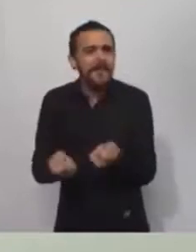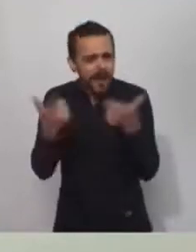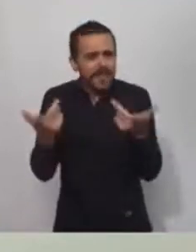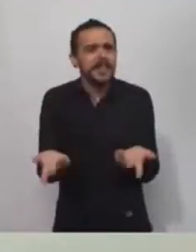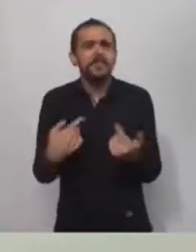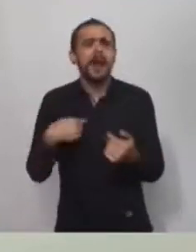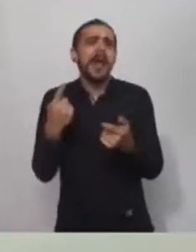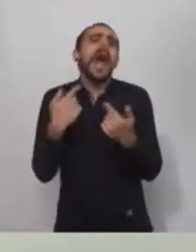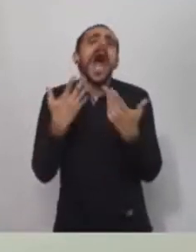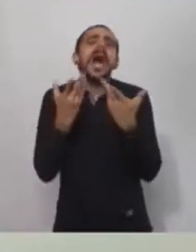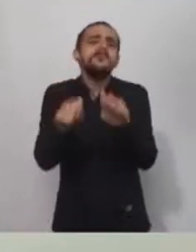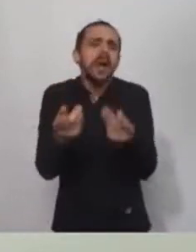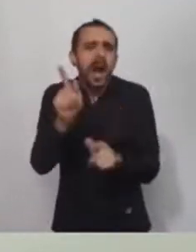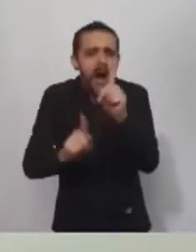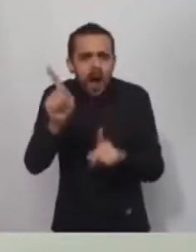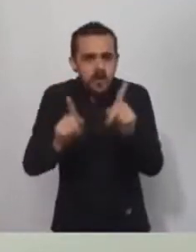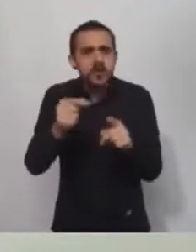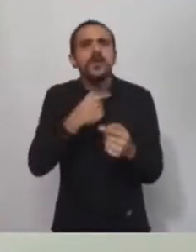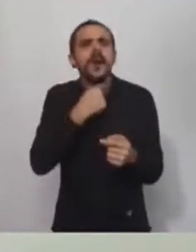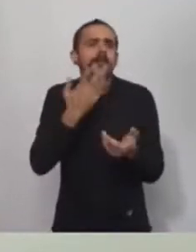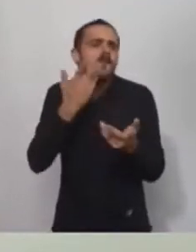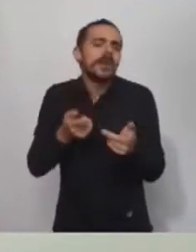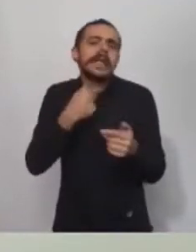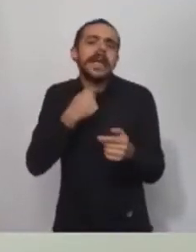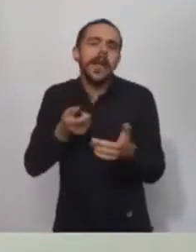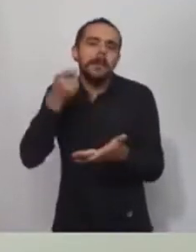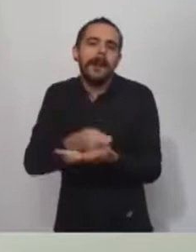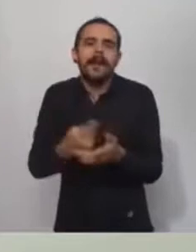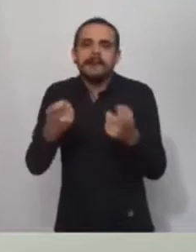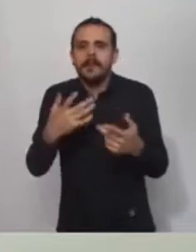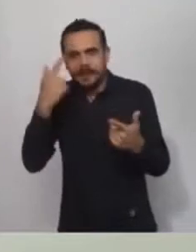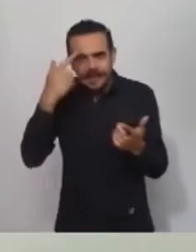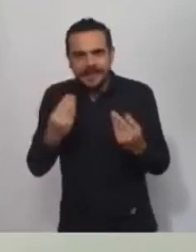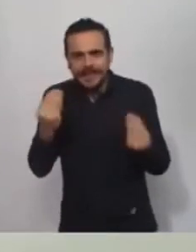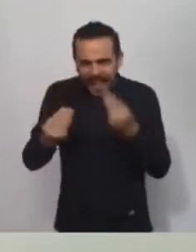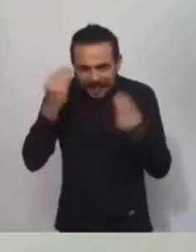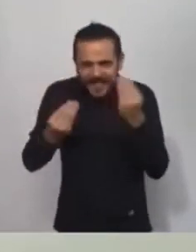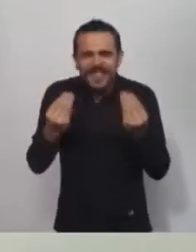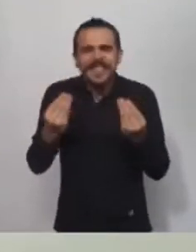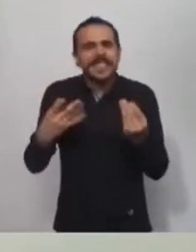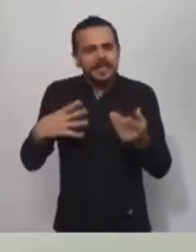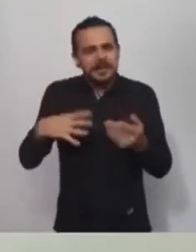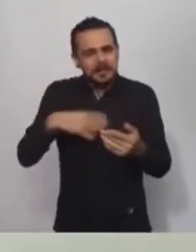las dificultades, también pretenden estar al día y cumplir con las obligaciones fiscales.